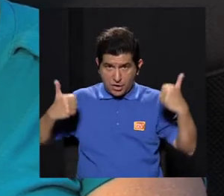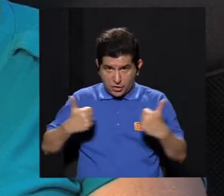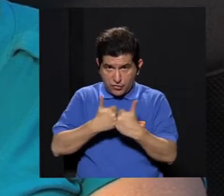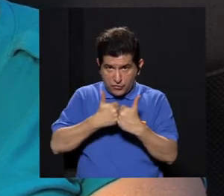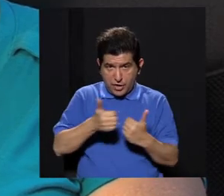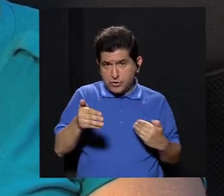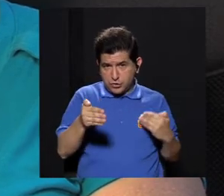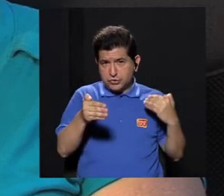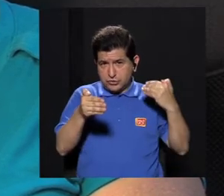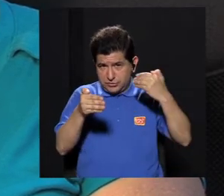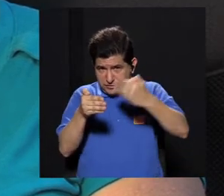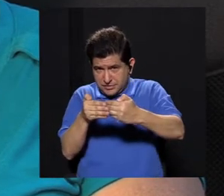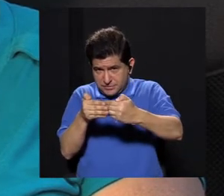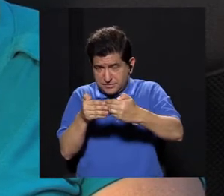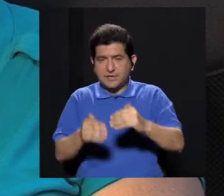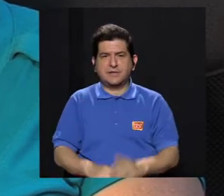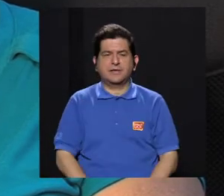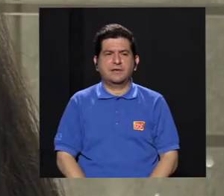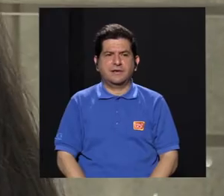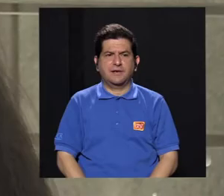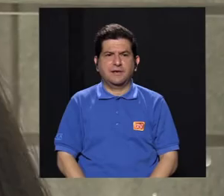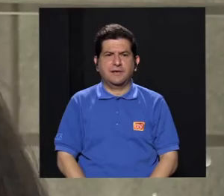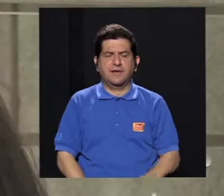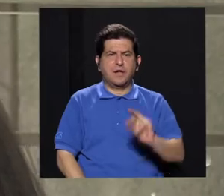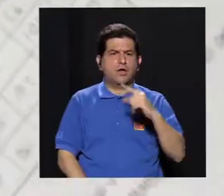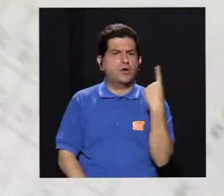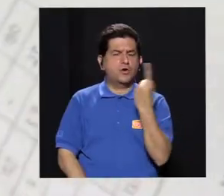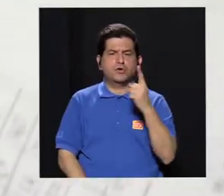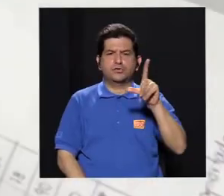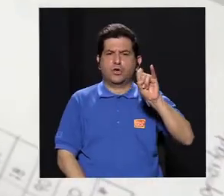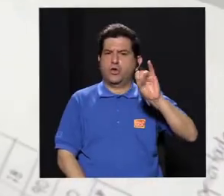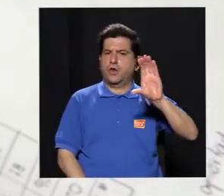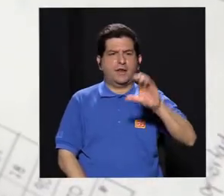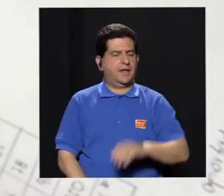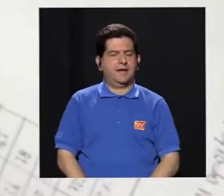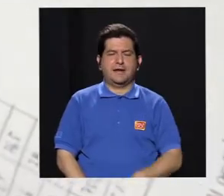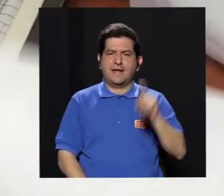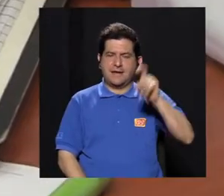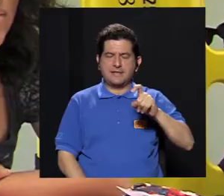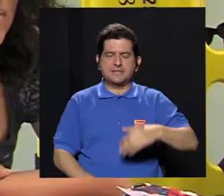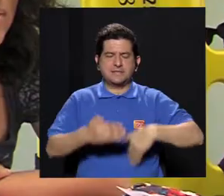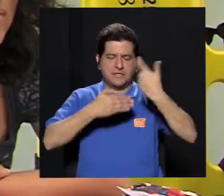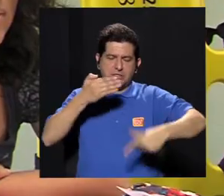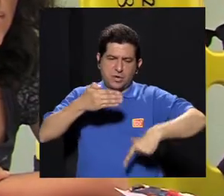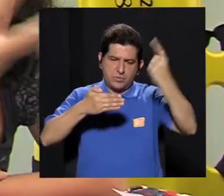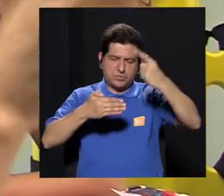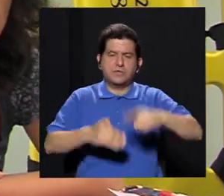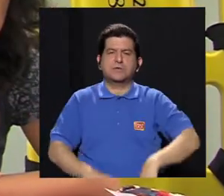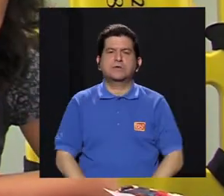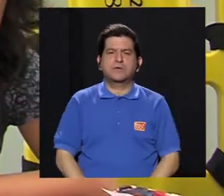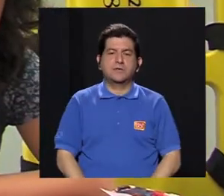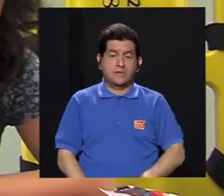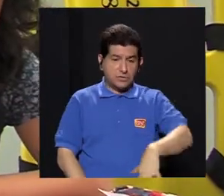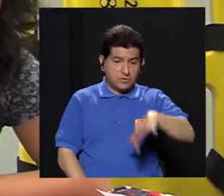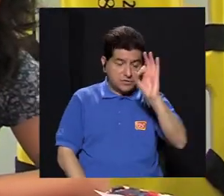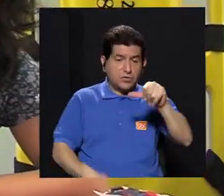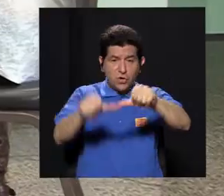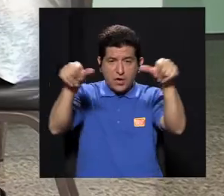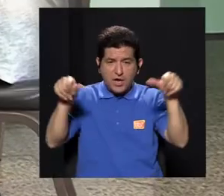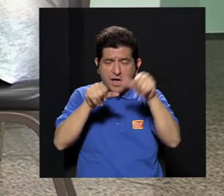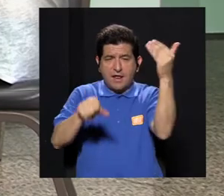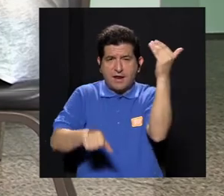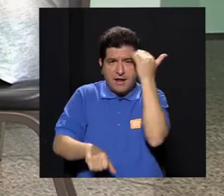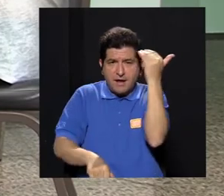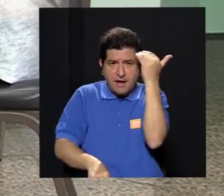Entonces, los retos más cercanos es no se pueden quedar con la licenciatura, tienen que hacer posgrado, tienen que